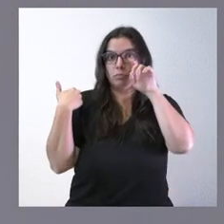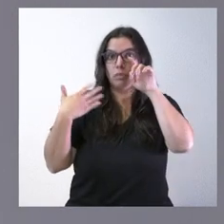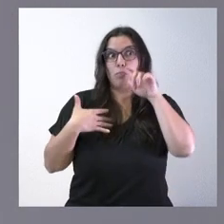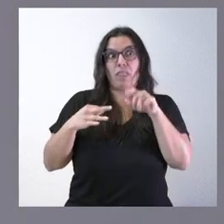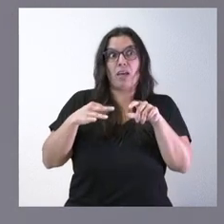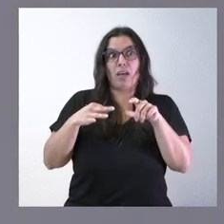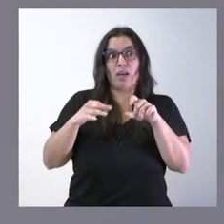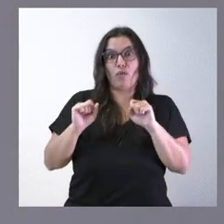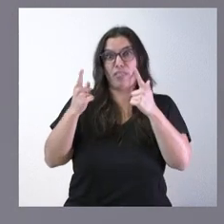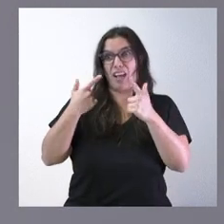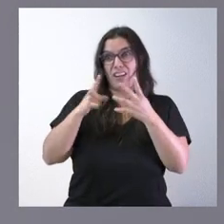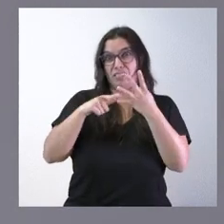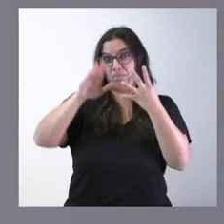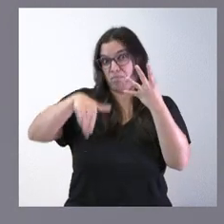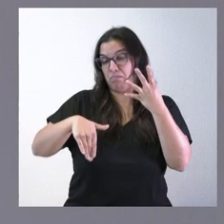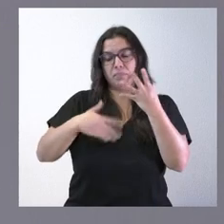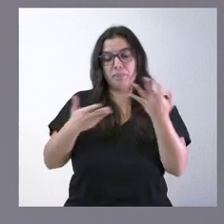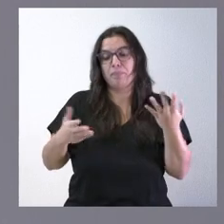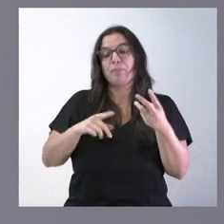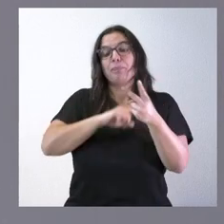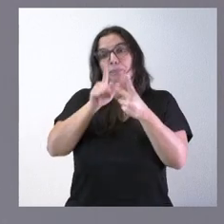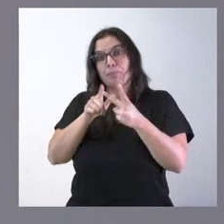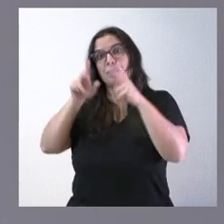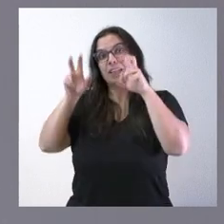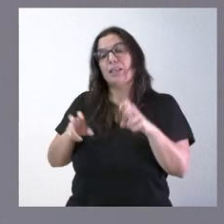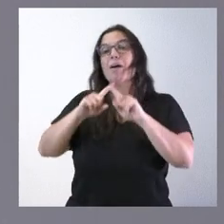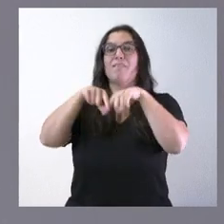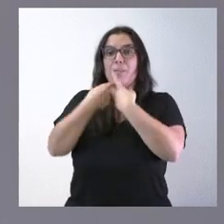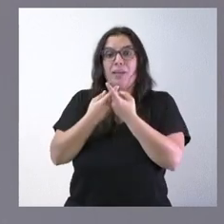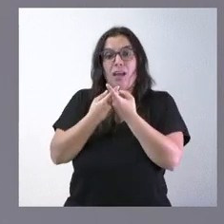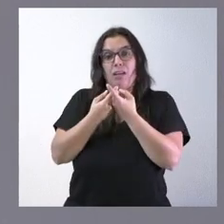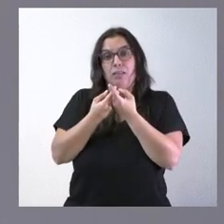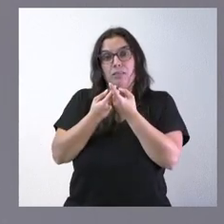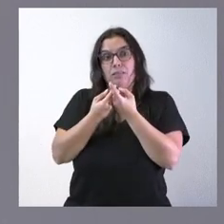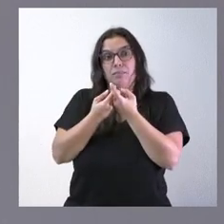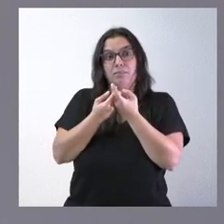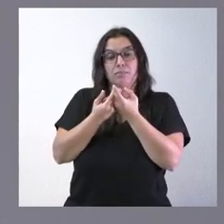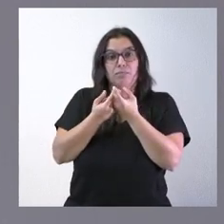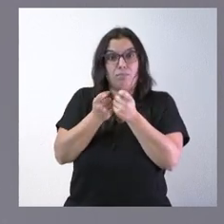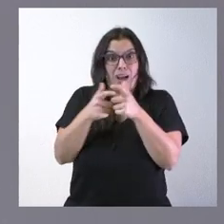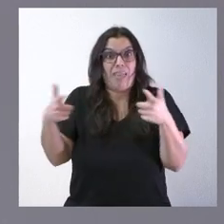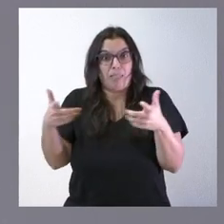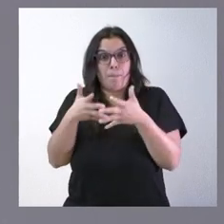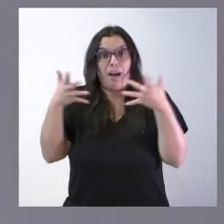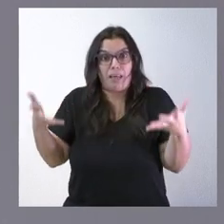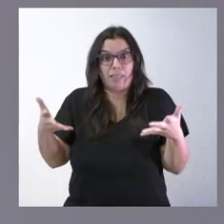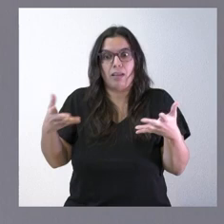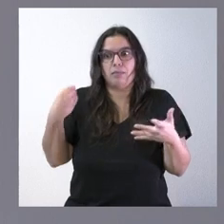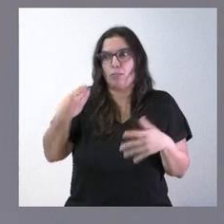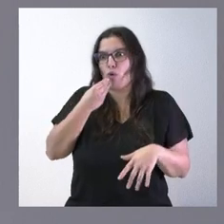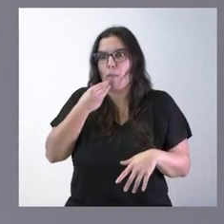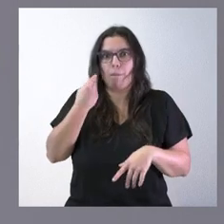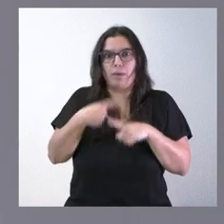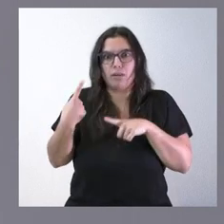convalidado a final de este mes y en el ámbito de estas familias con más miembros que lógicamente su ticket de la compra medio